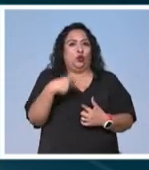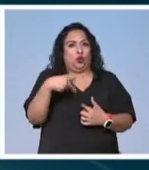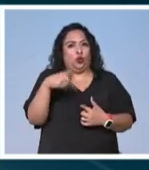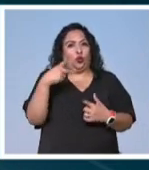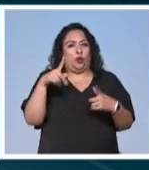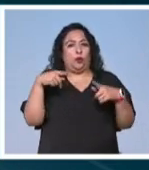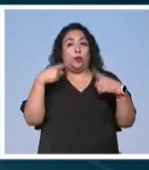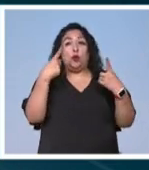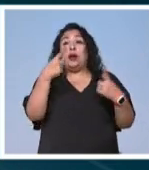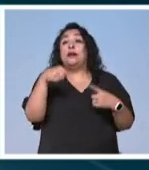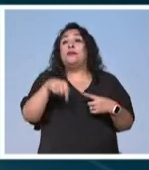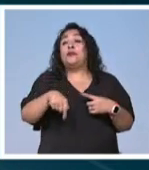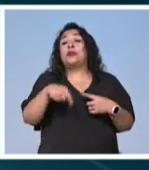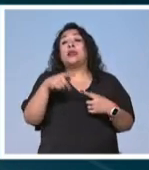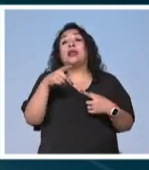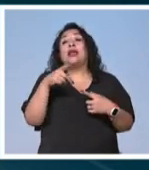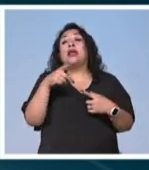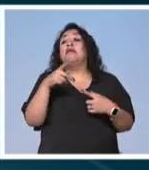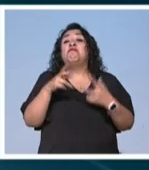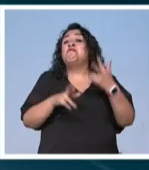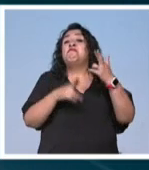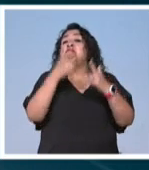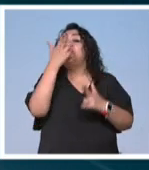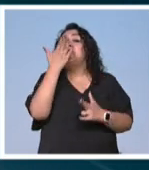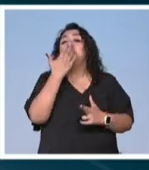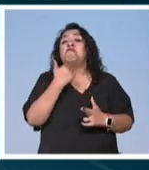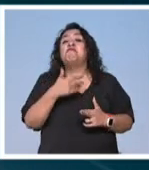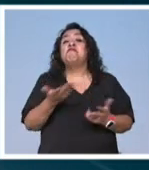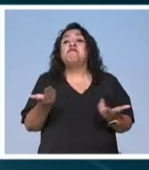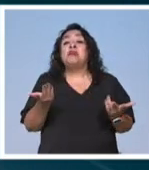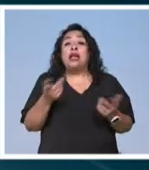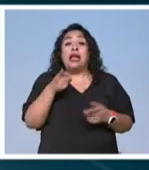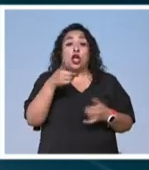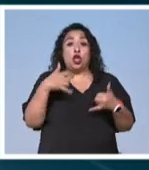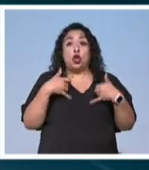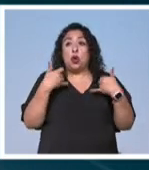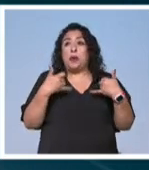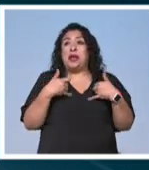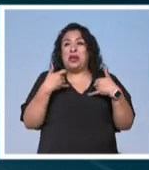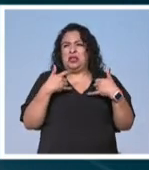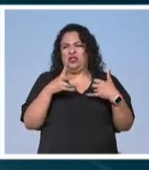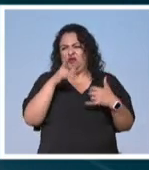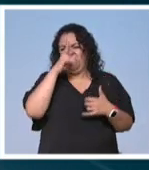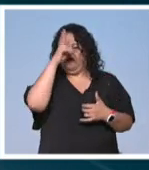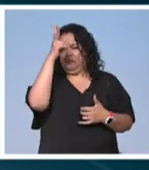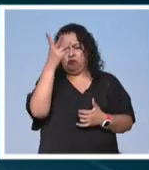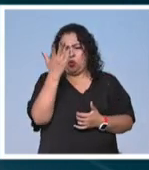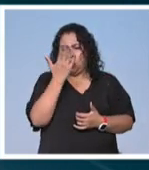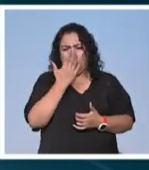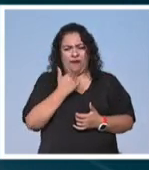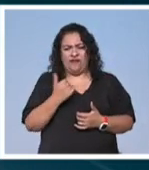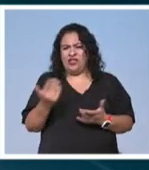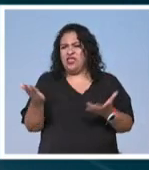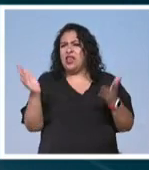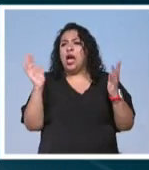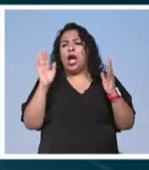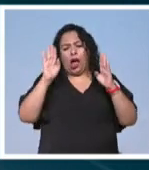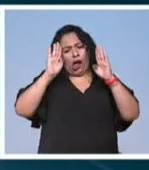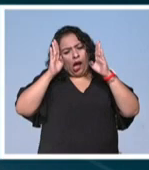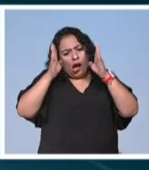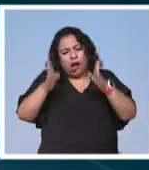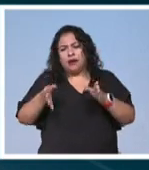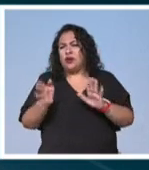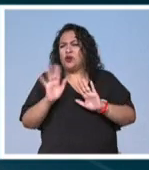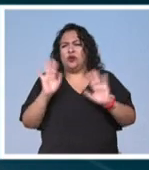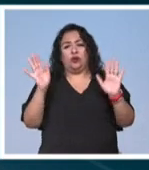Pues a las tierras de Pancho Villa no le llegó la revolución. Estos jóvenes no tenían vocación de violencia, ¿eh? La violencia no es una vocación.